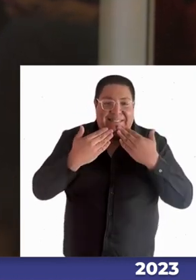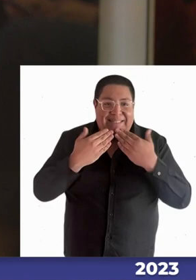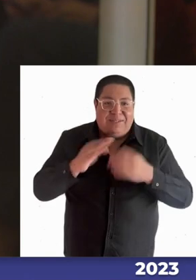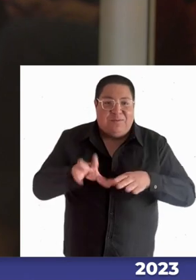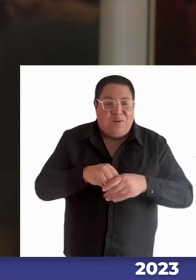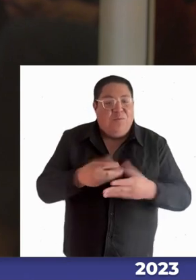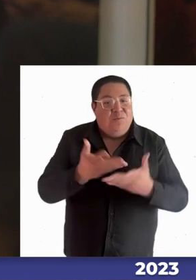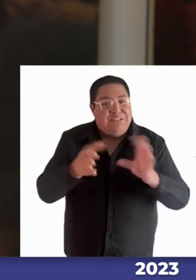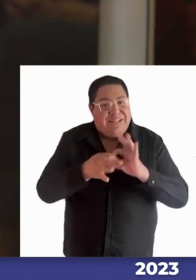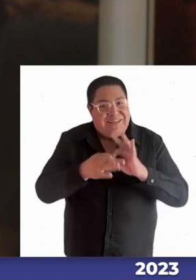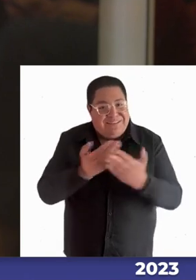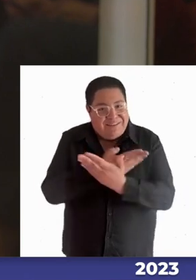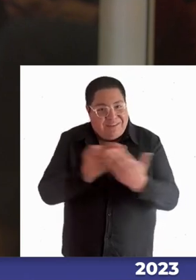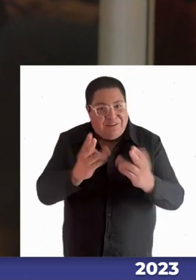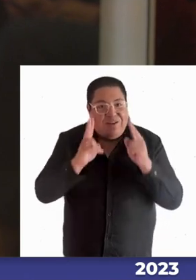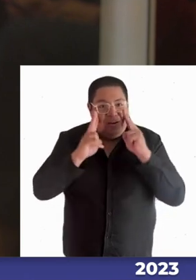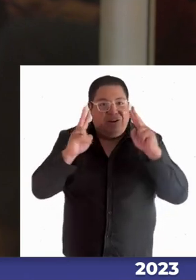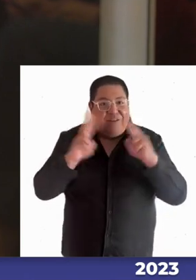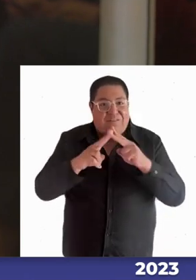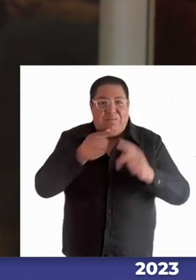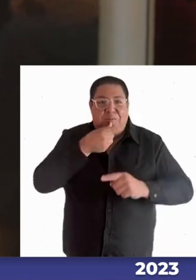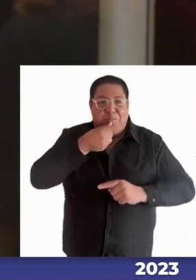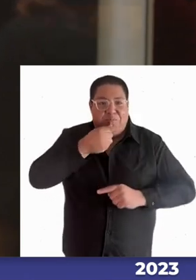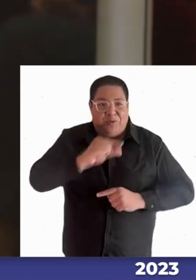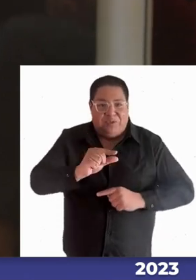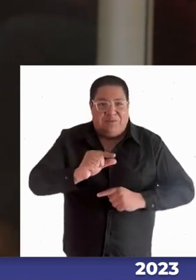y todas y nos veremos en una próxima oportunidad